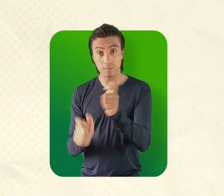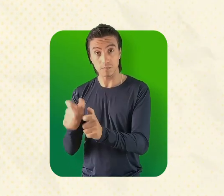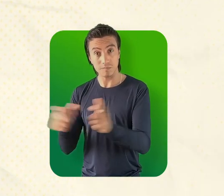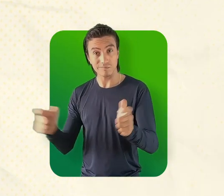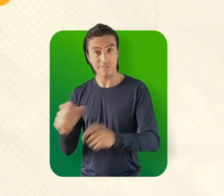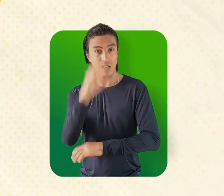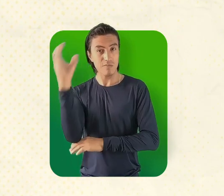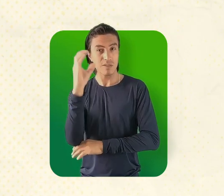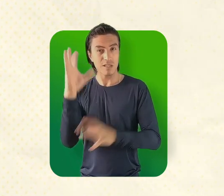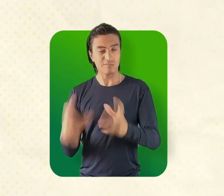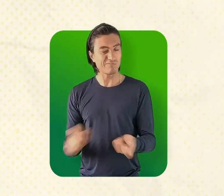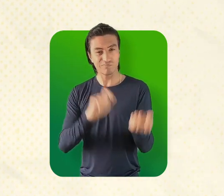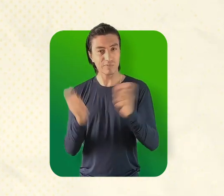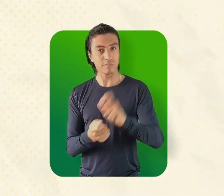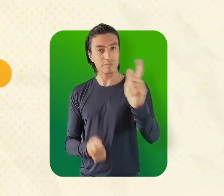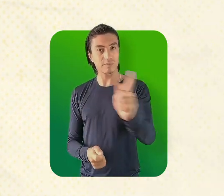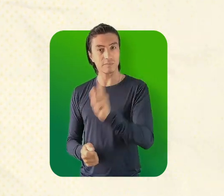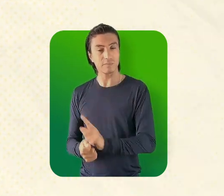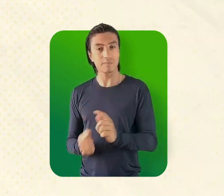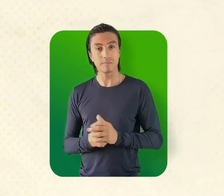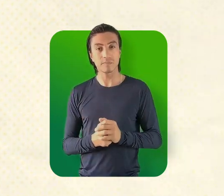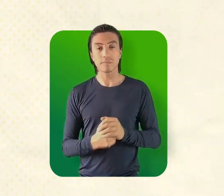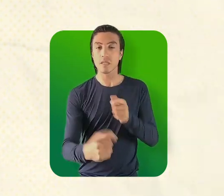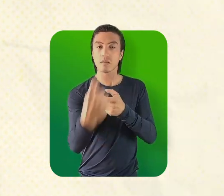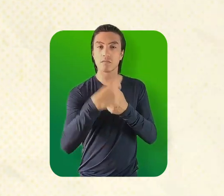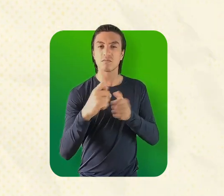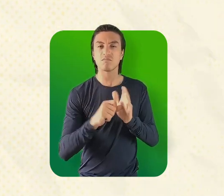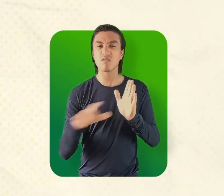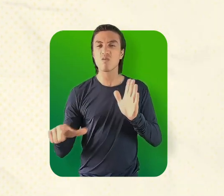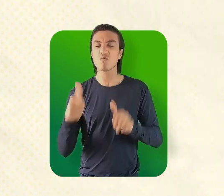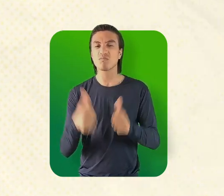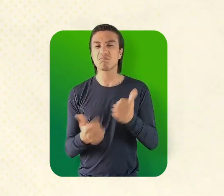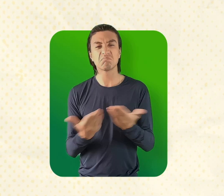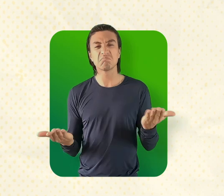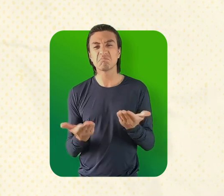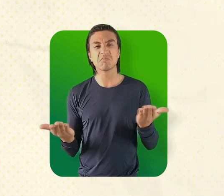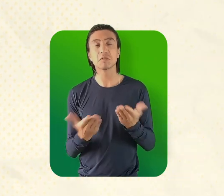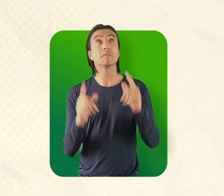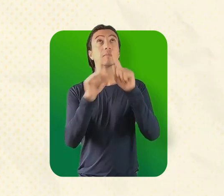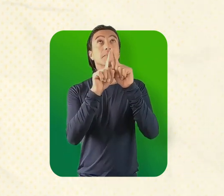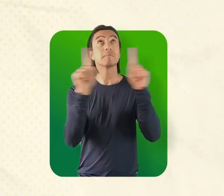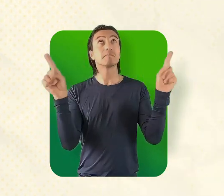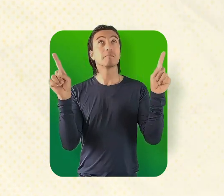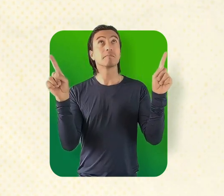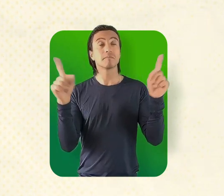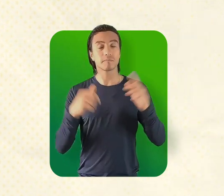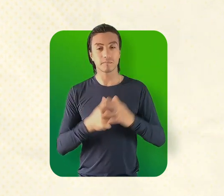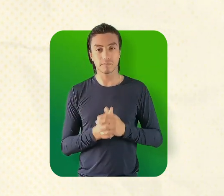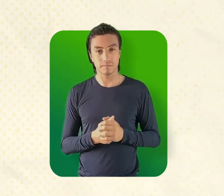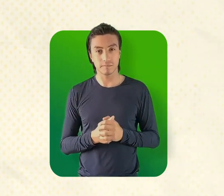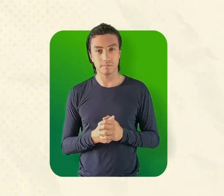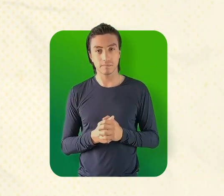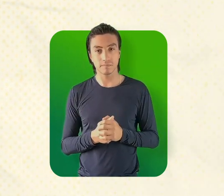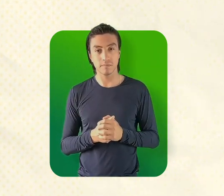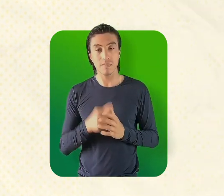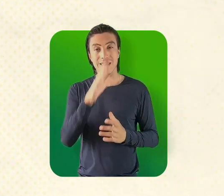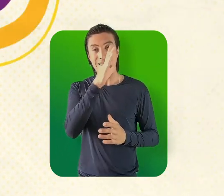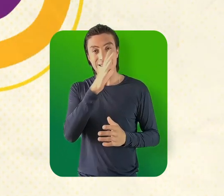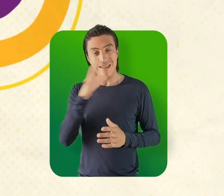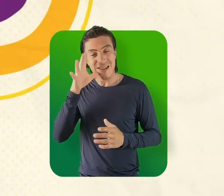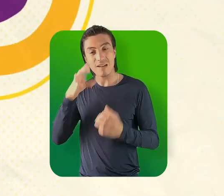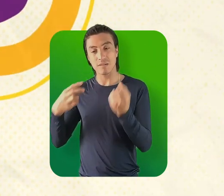de colombianos que le apuestan al cambio. Inscríbete en www.senasofiaplus.edu.co